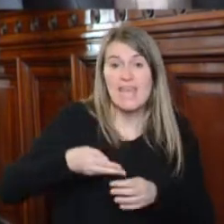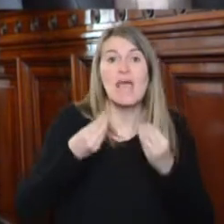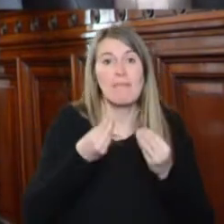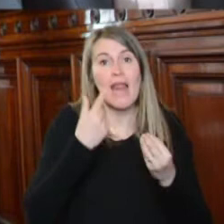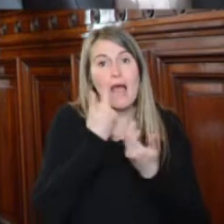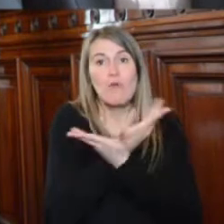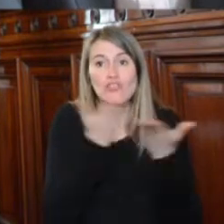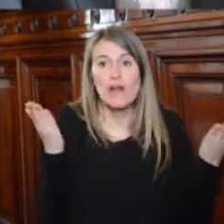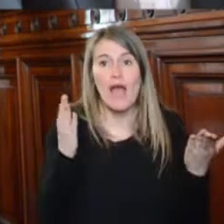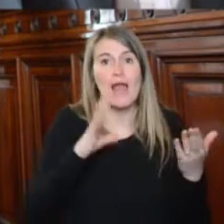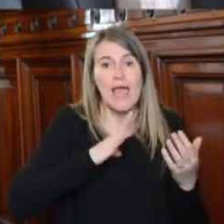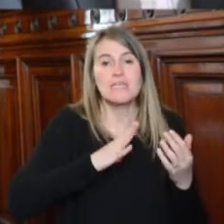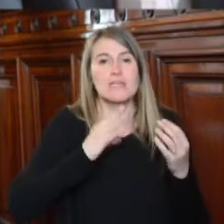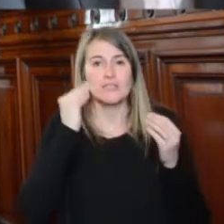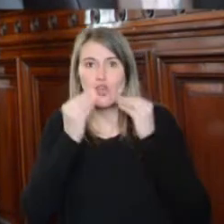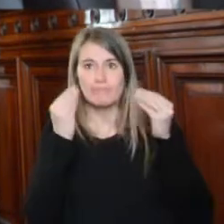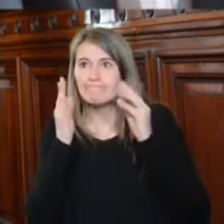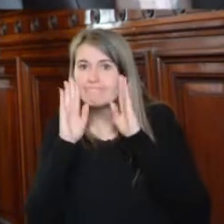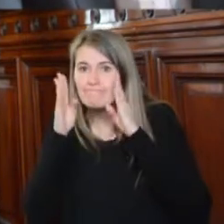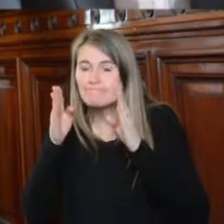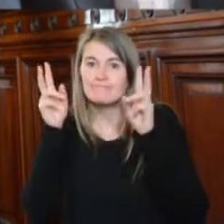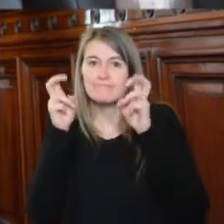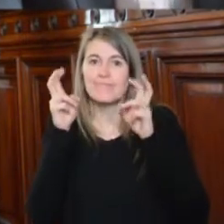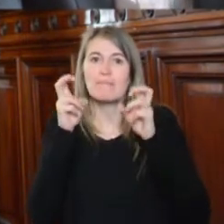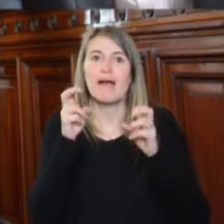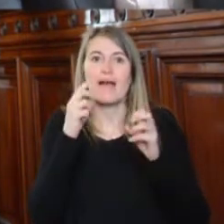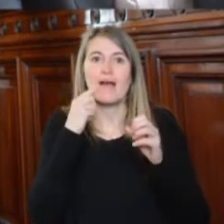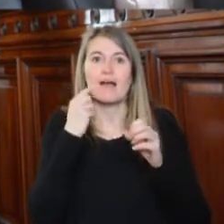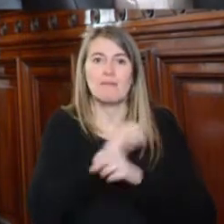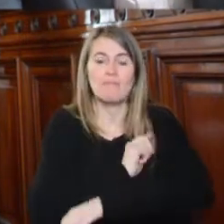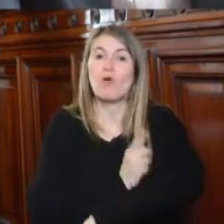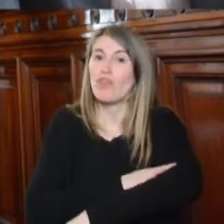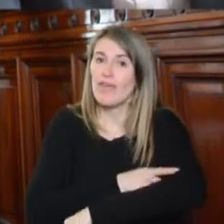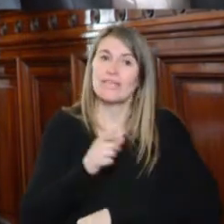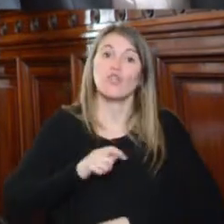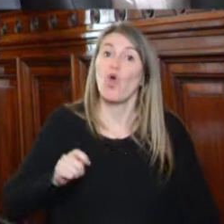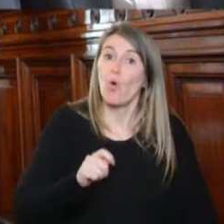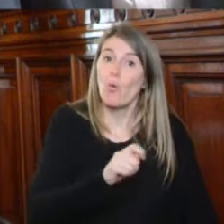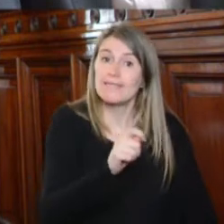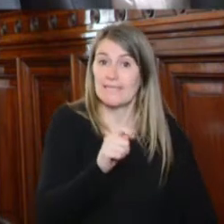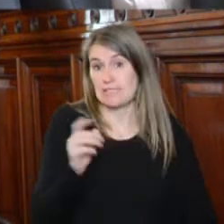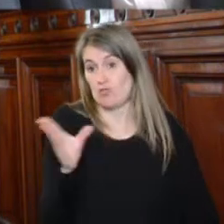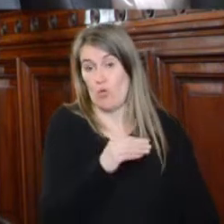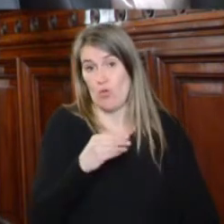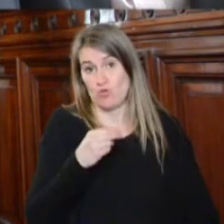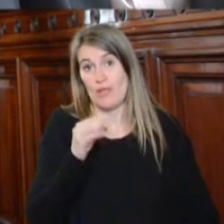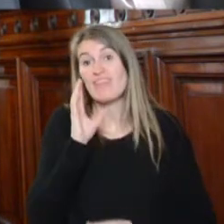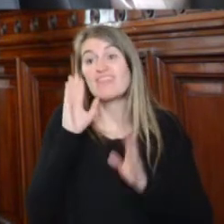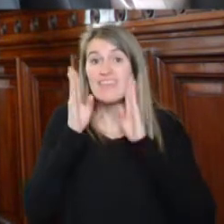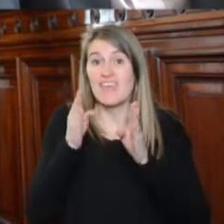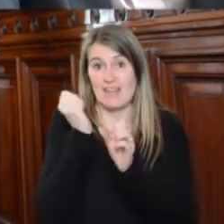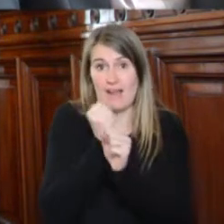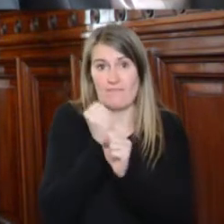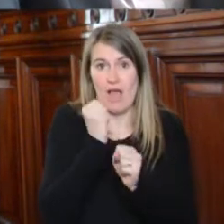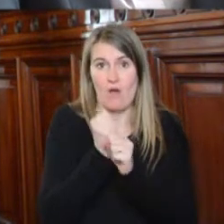gran preocupación por la práctica del Poder Ejecutivo Nacional de denunciar a los jueces y juezas laborales en virtud